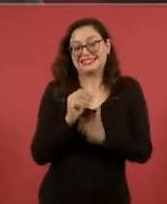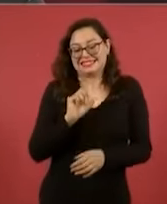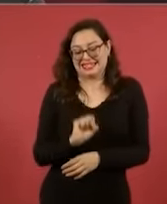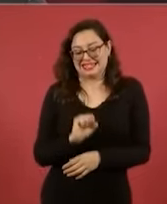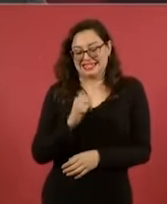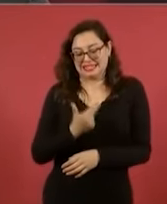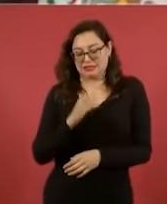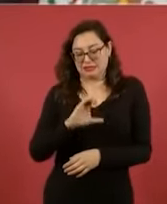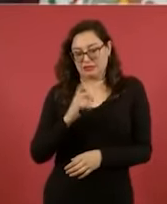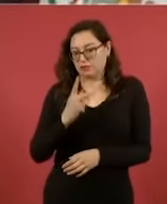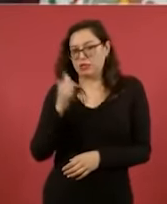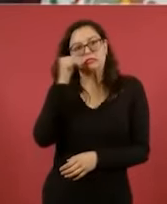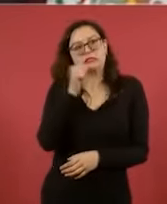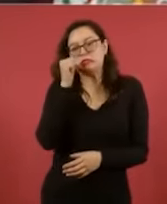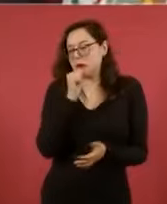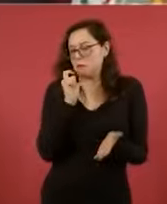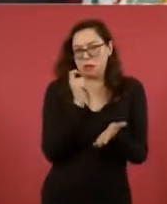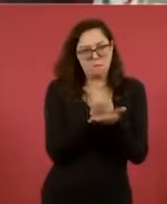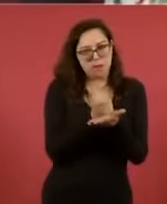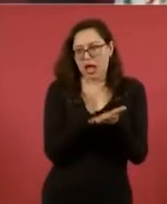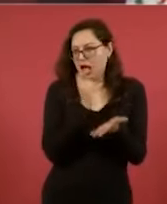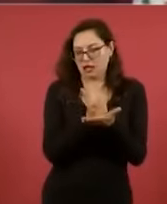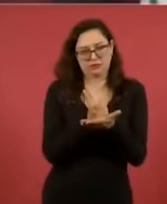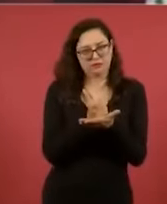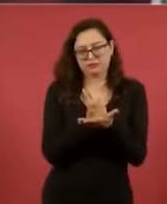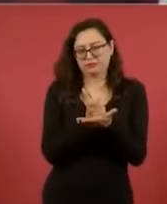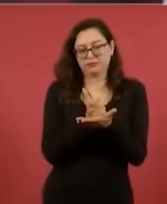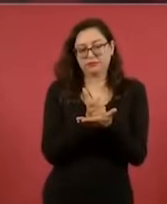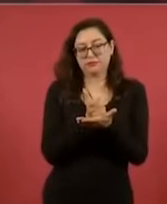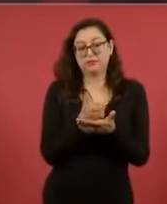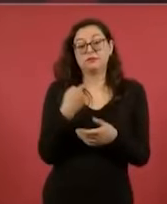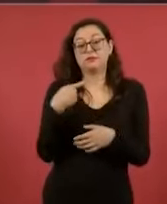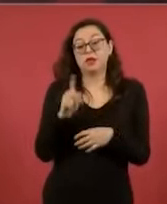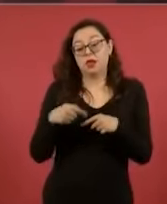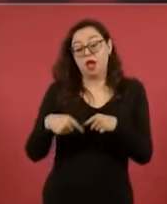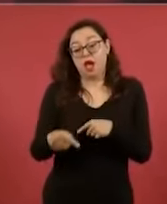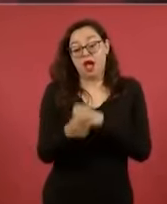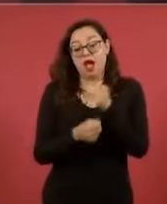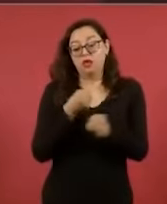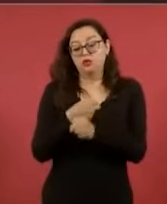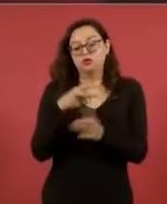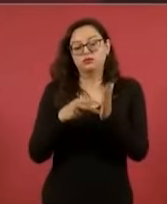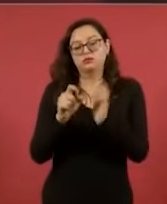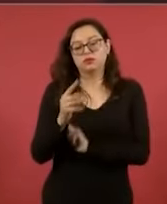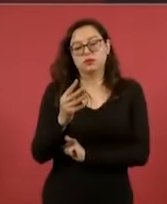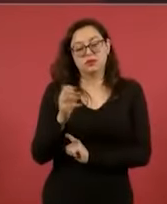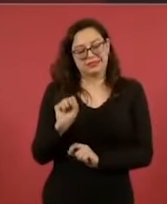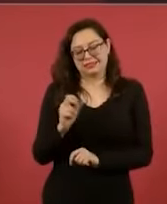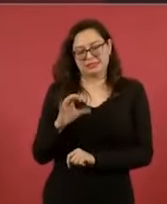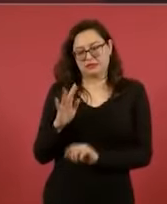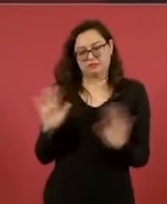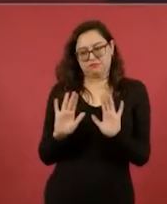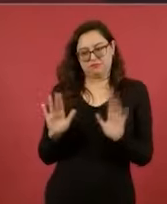estados donde hay muy altas temperaturas lo aporte la Comisión Federal